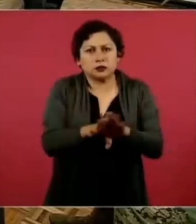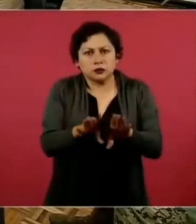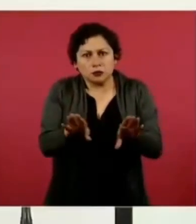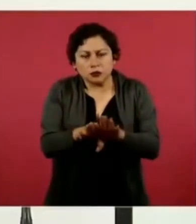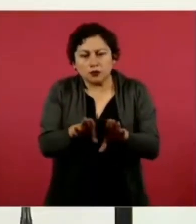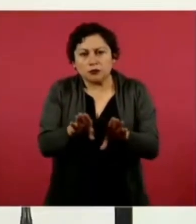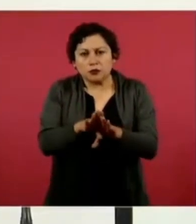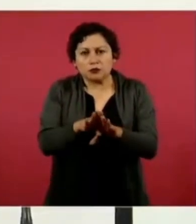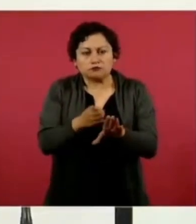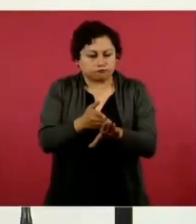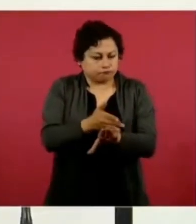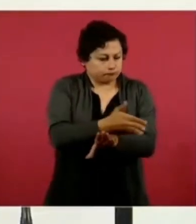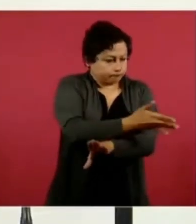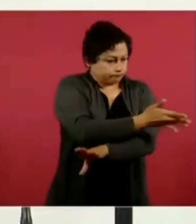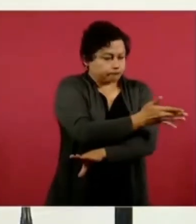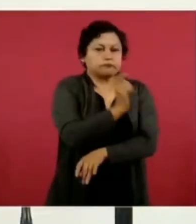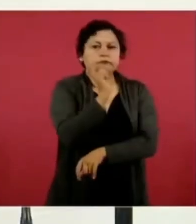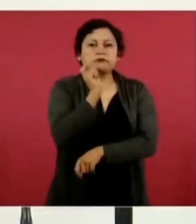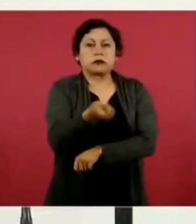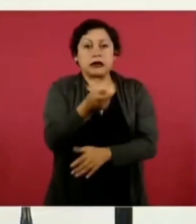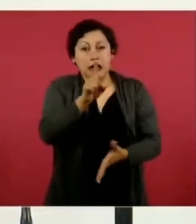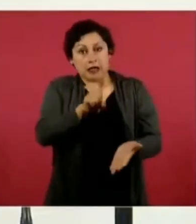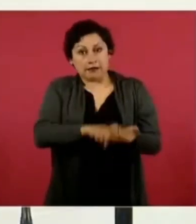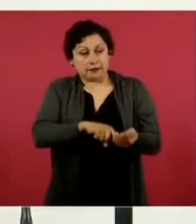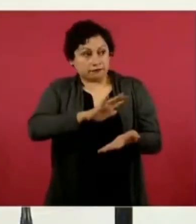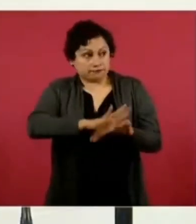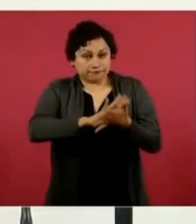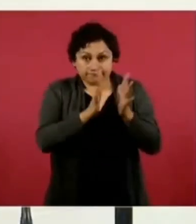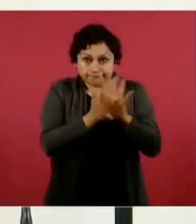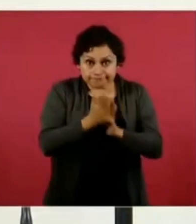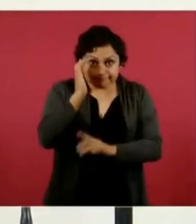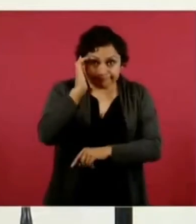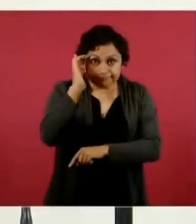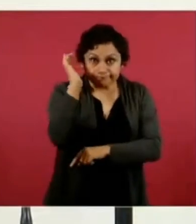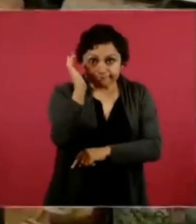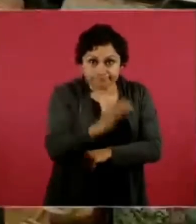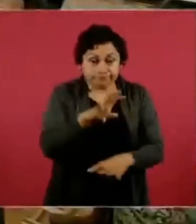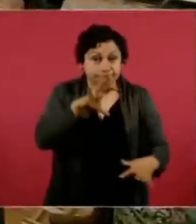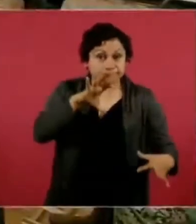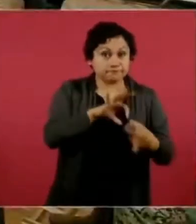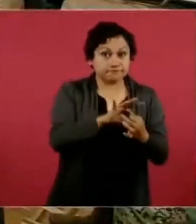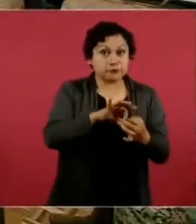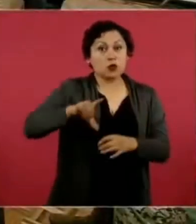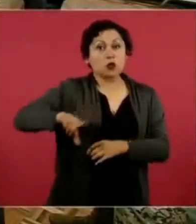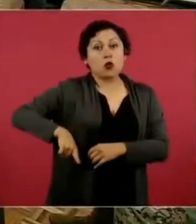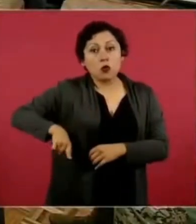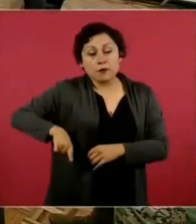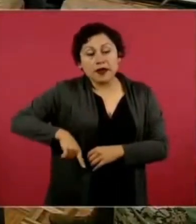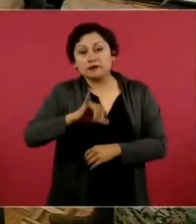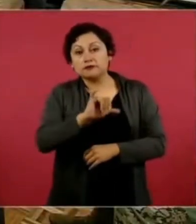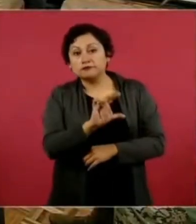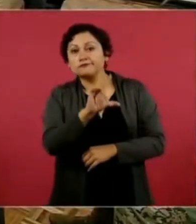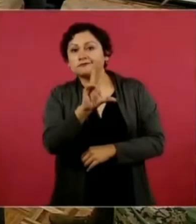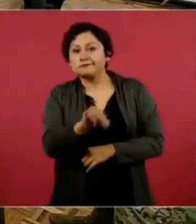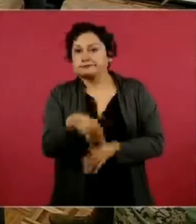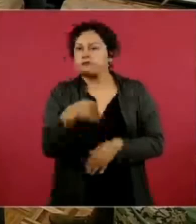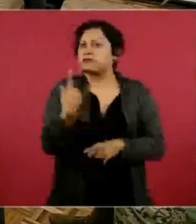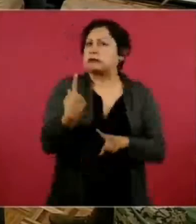asociación delictuosa con autoridades, qué autoridades